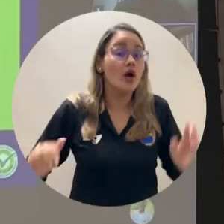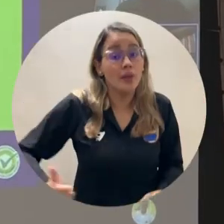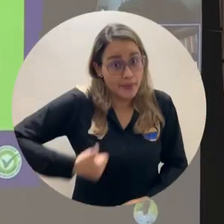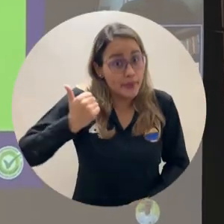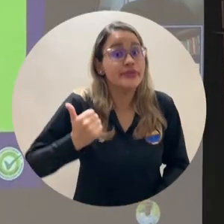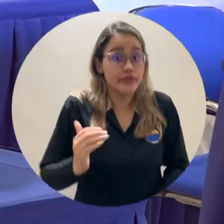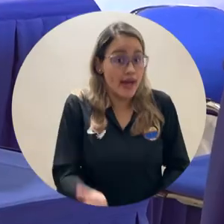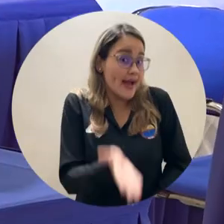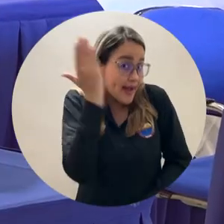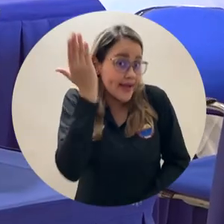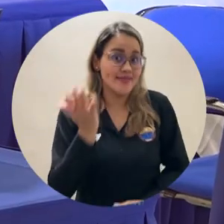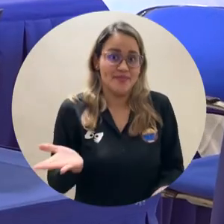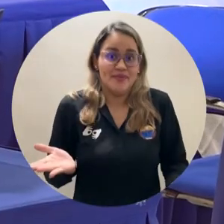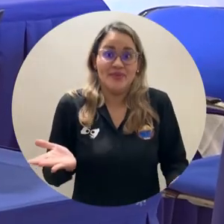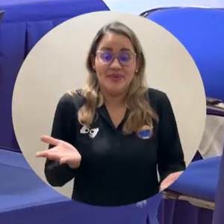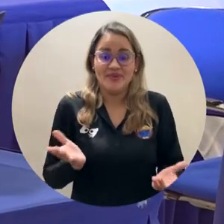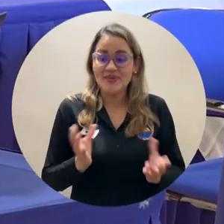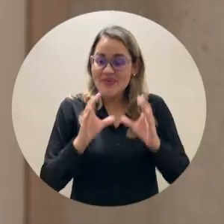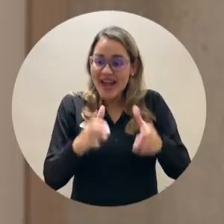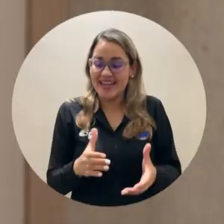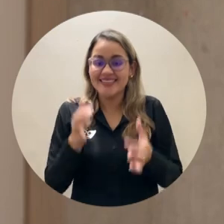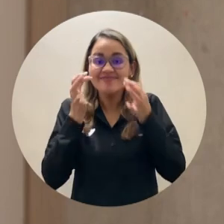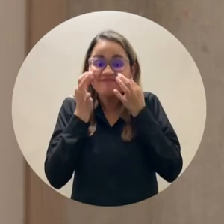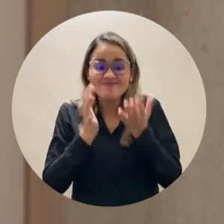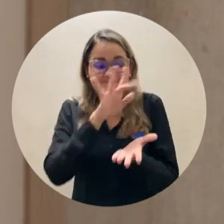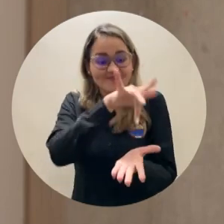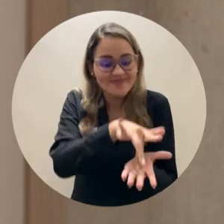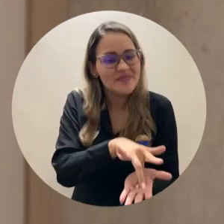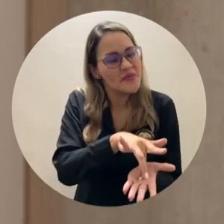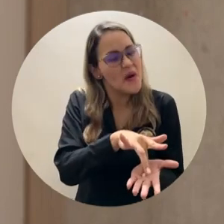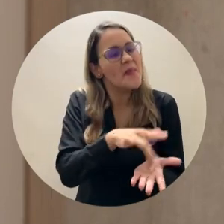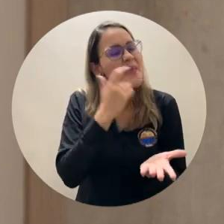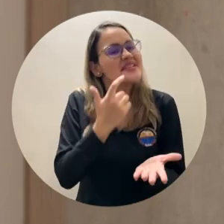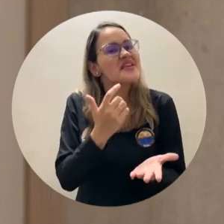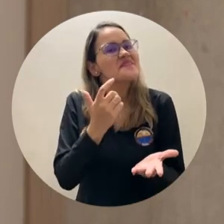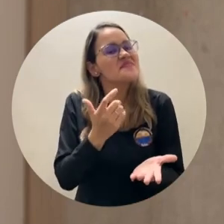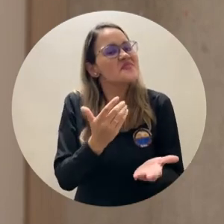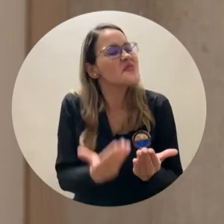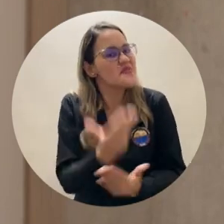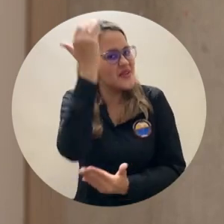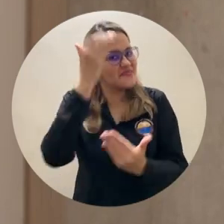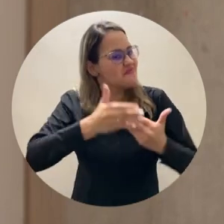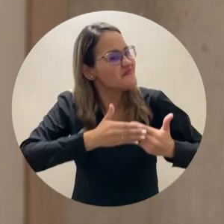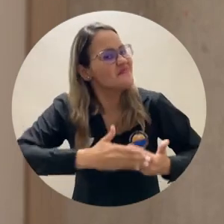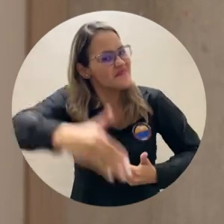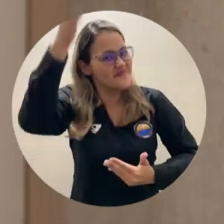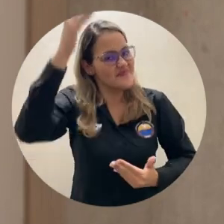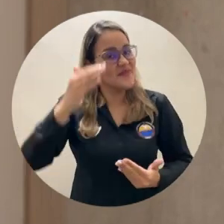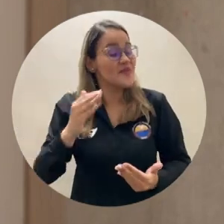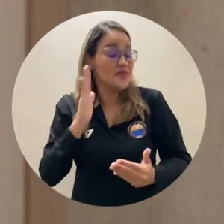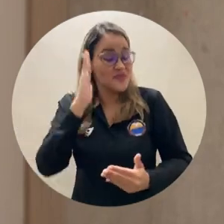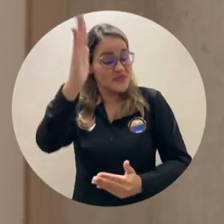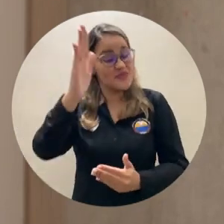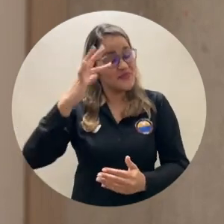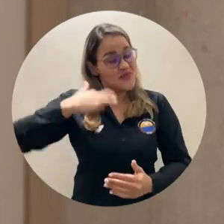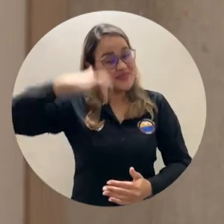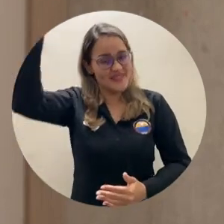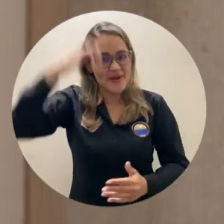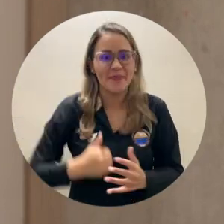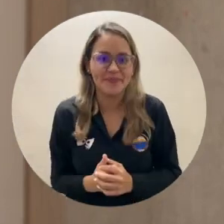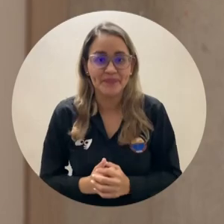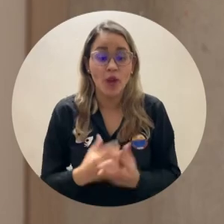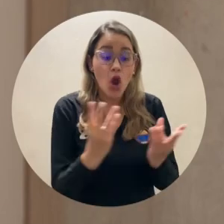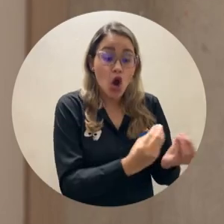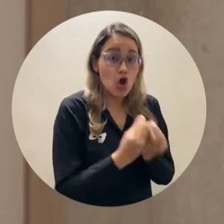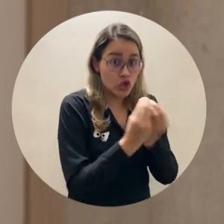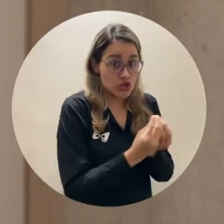a este retorno a la presencialidad. Entonces aprovechar este retorno a las clases como un nuevo comienzo para seguir estudiando y formándonos